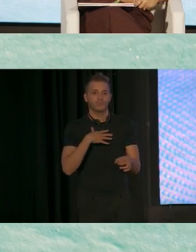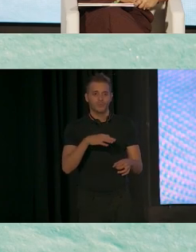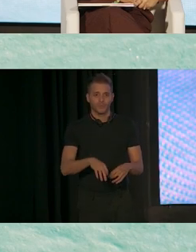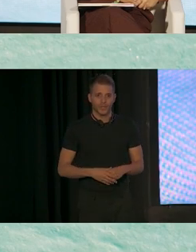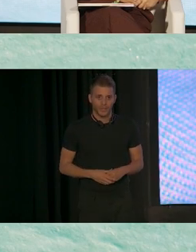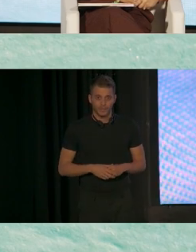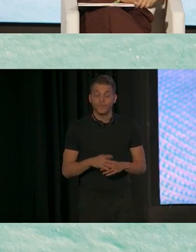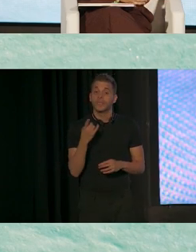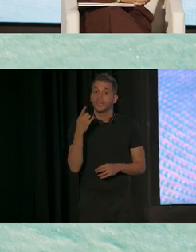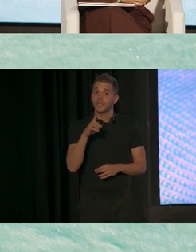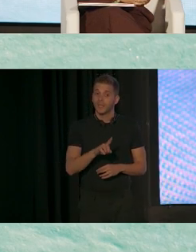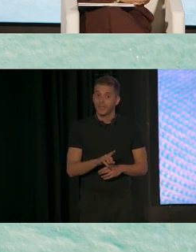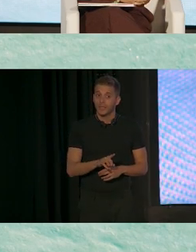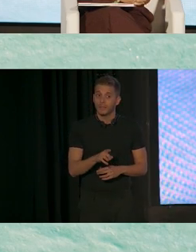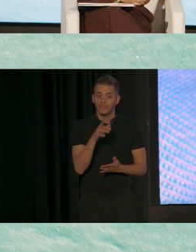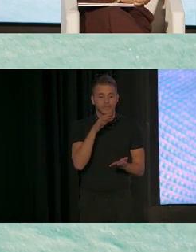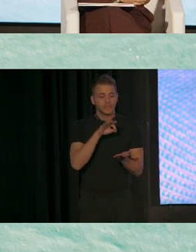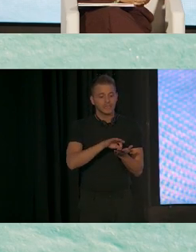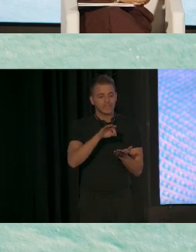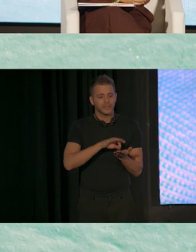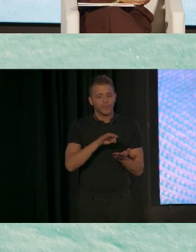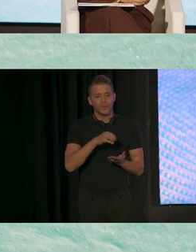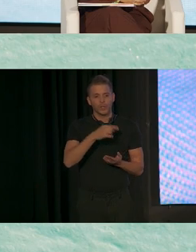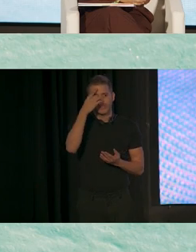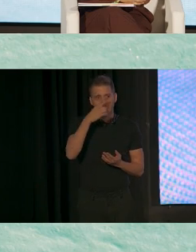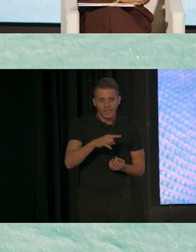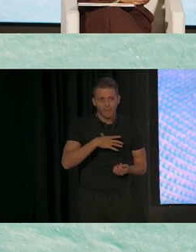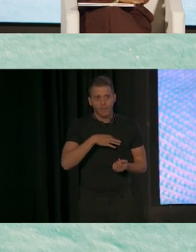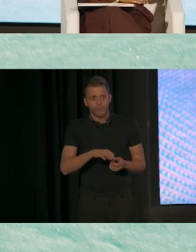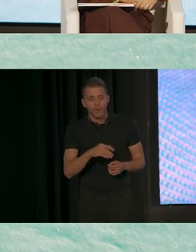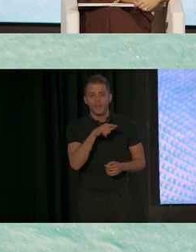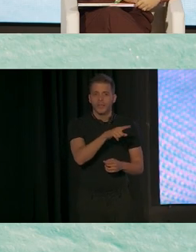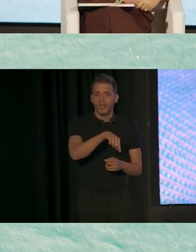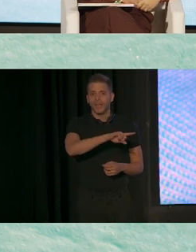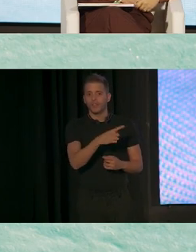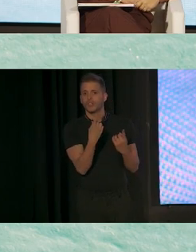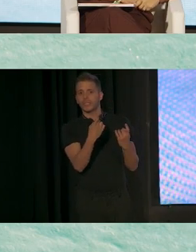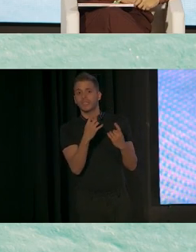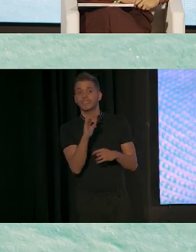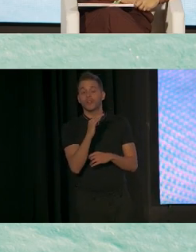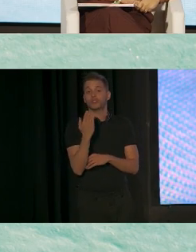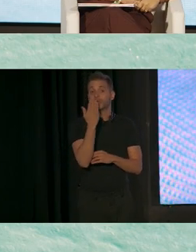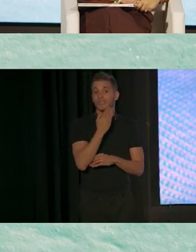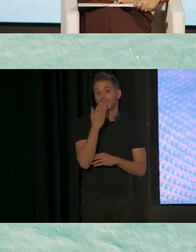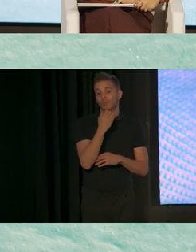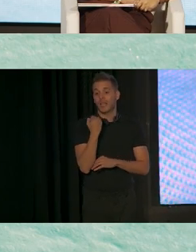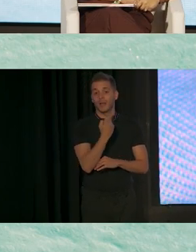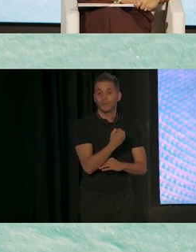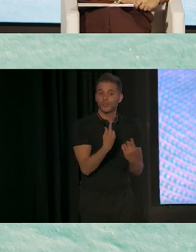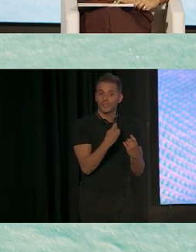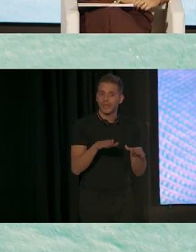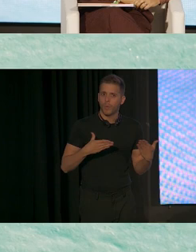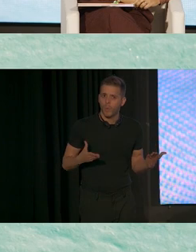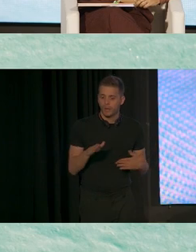abogar por sus propios servicios que vayan a necesitar o el apoyo que ellos necesitan en la escuela. Y buscamos el